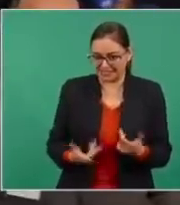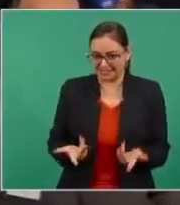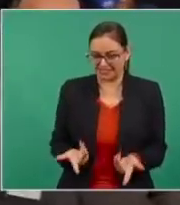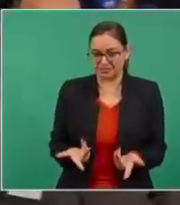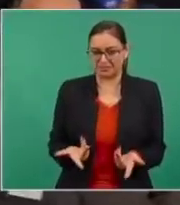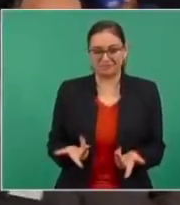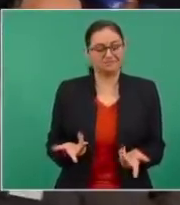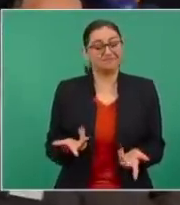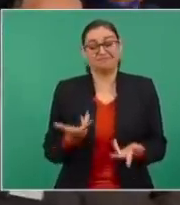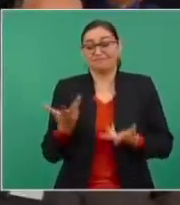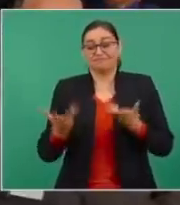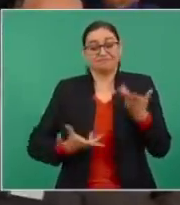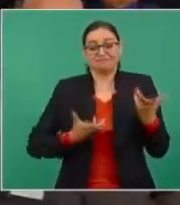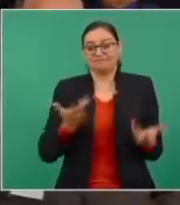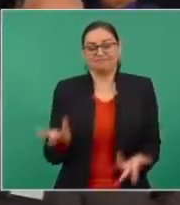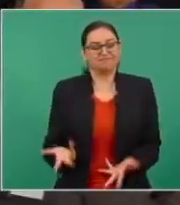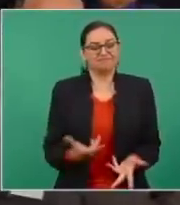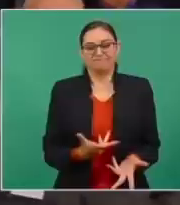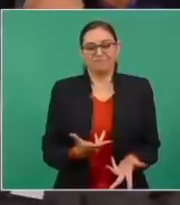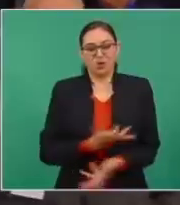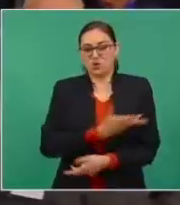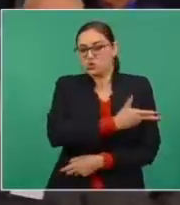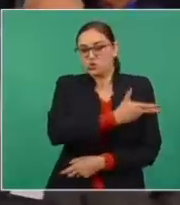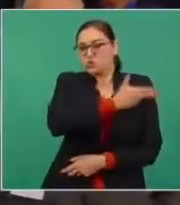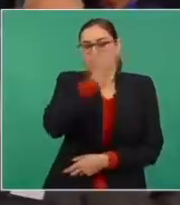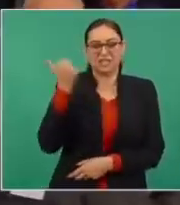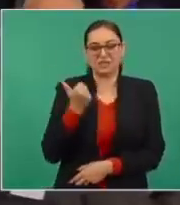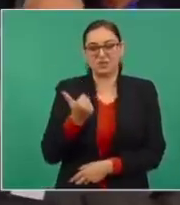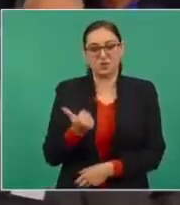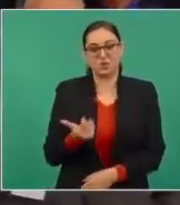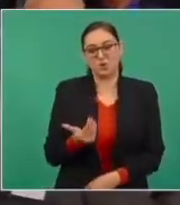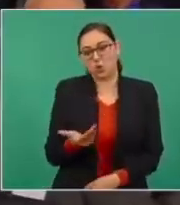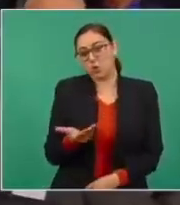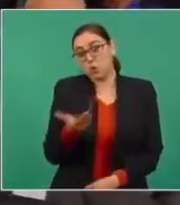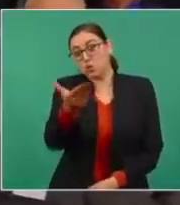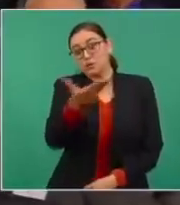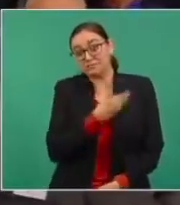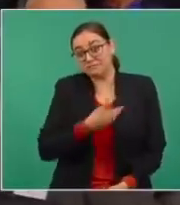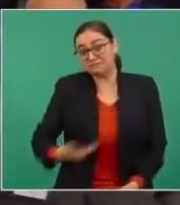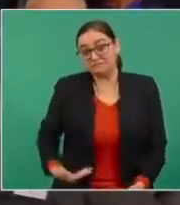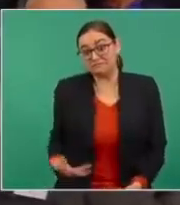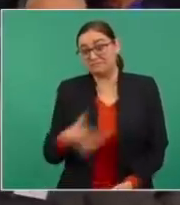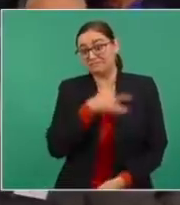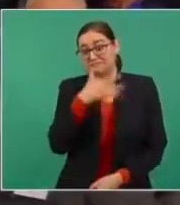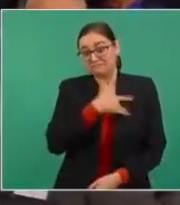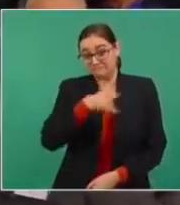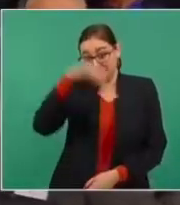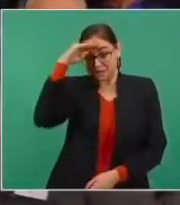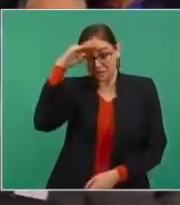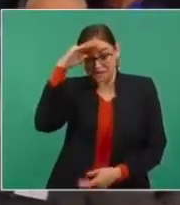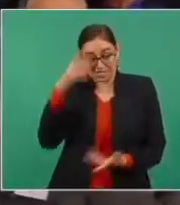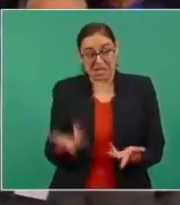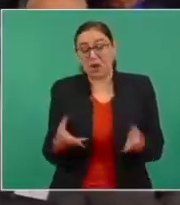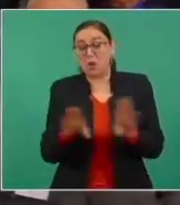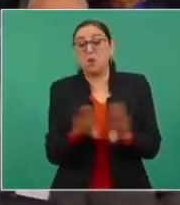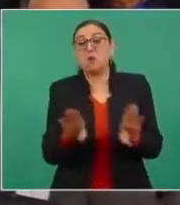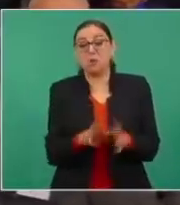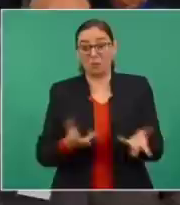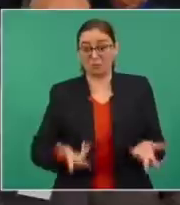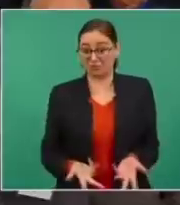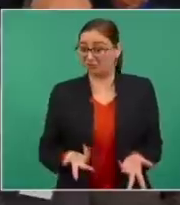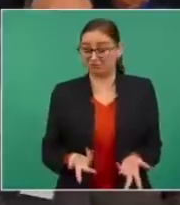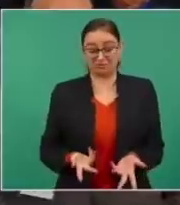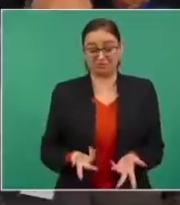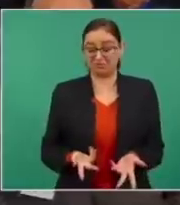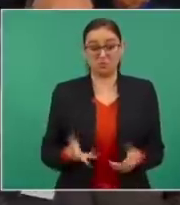No sé, presidente, cuál es la salida que usted está encontrando o pensando, porque finalmente